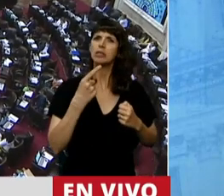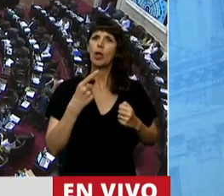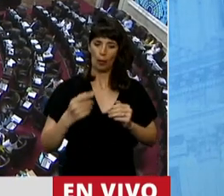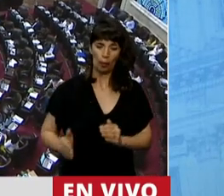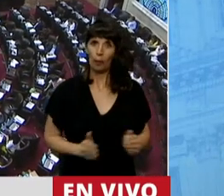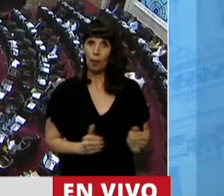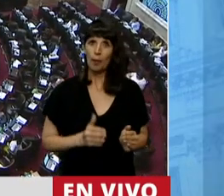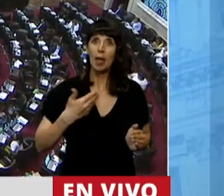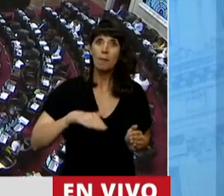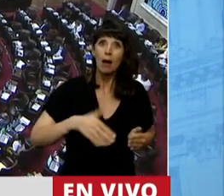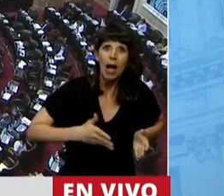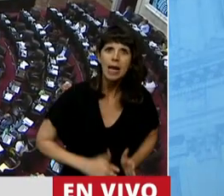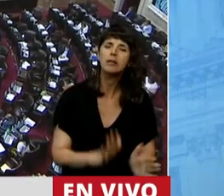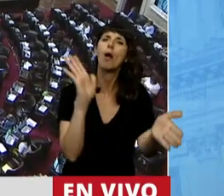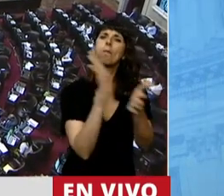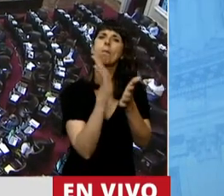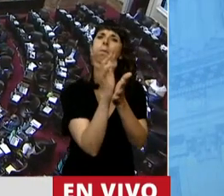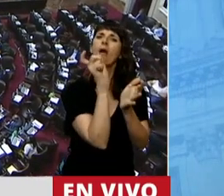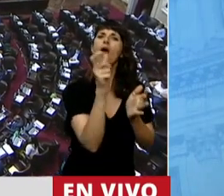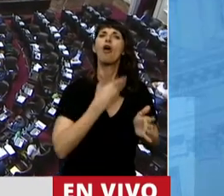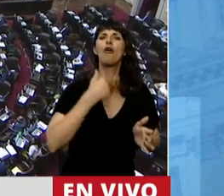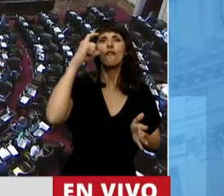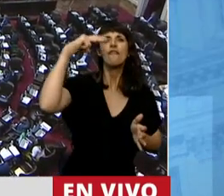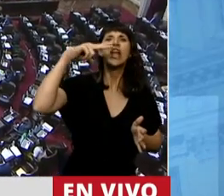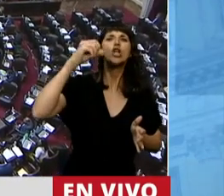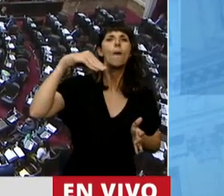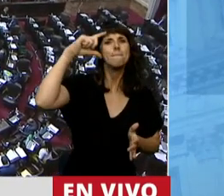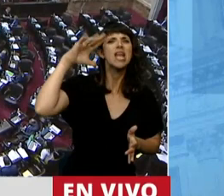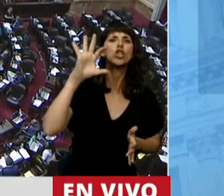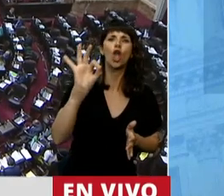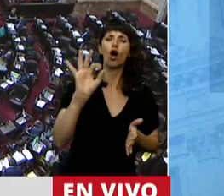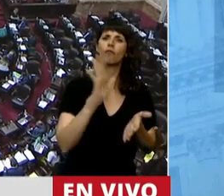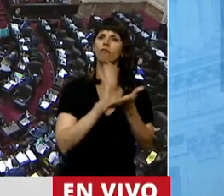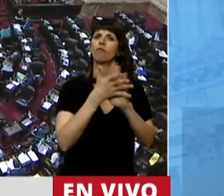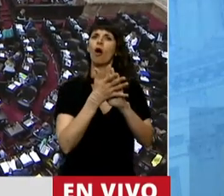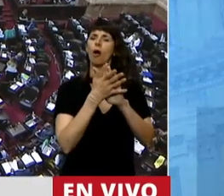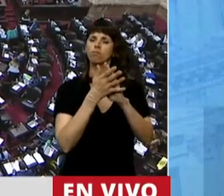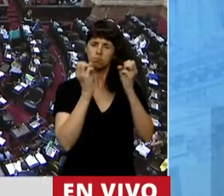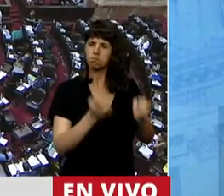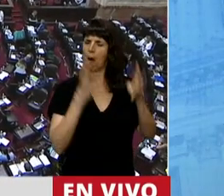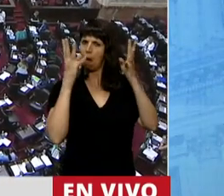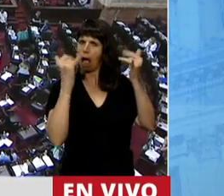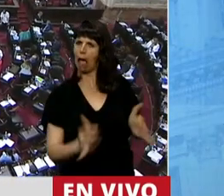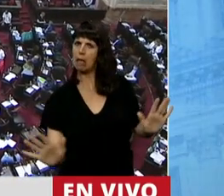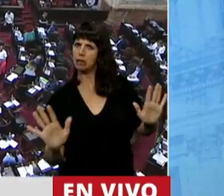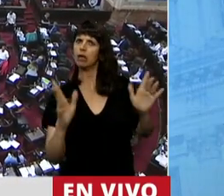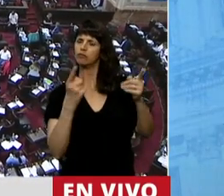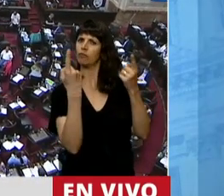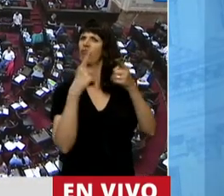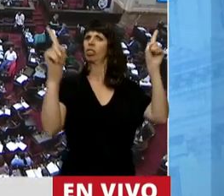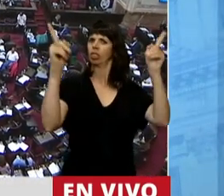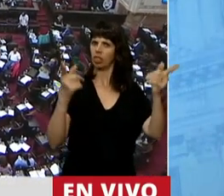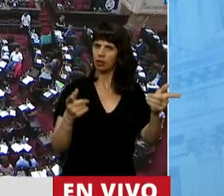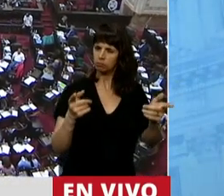es un fenómeno. La verdad, no entendemos cómo un médico dice que una criatura en